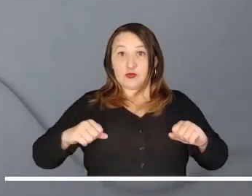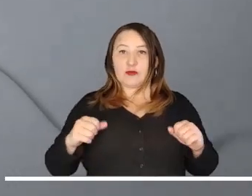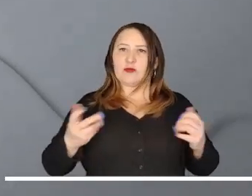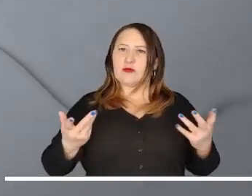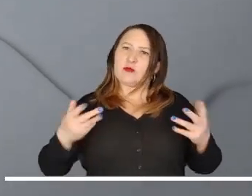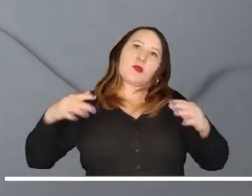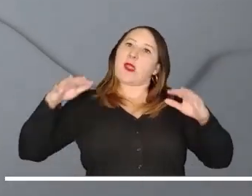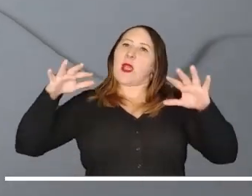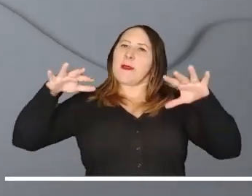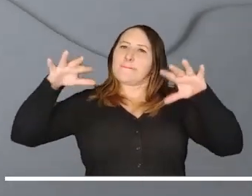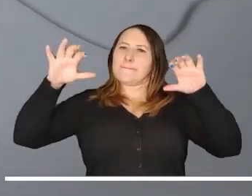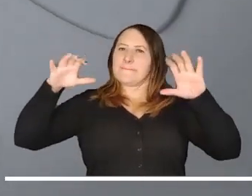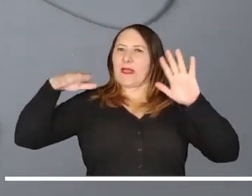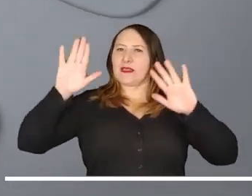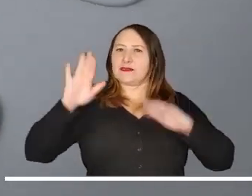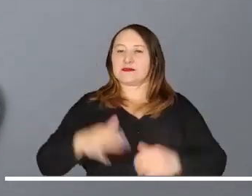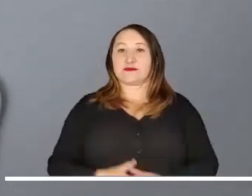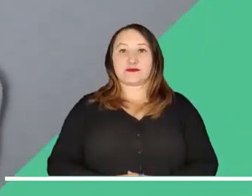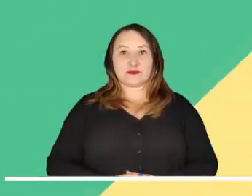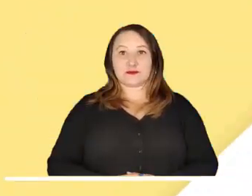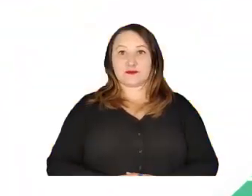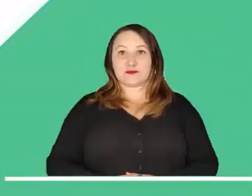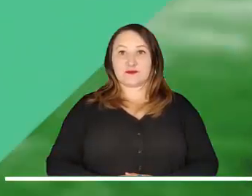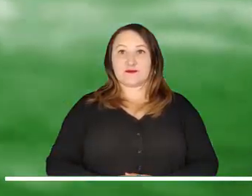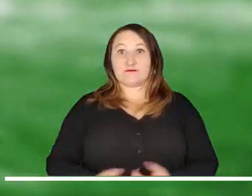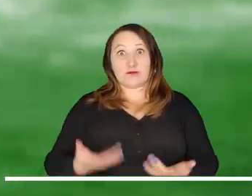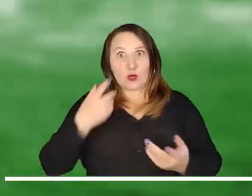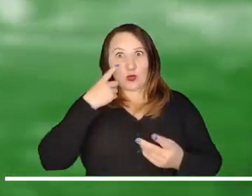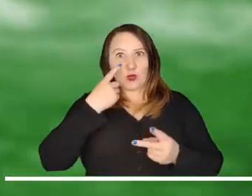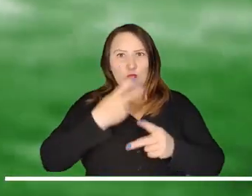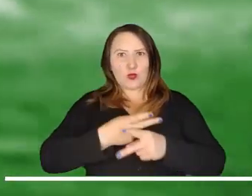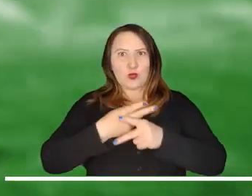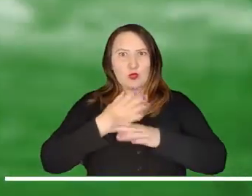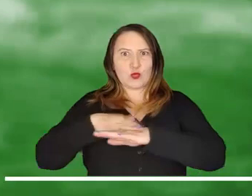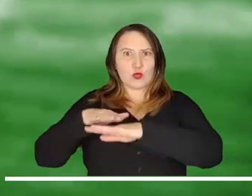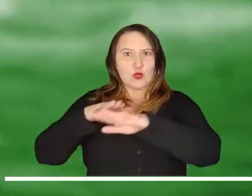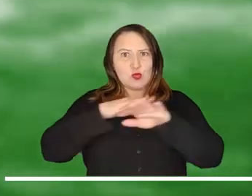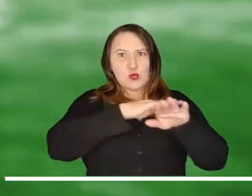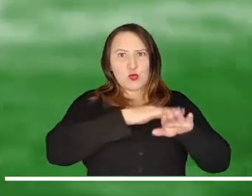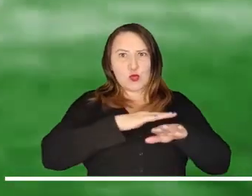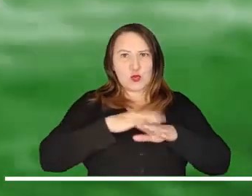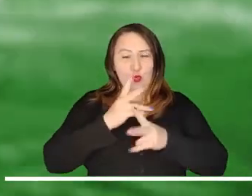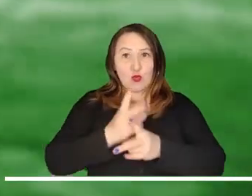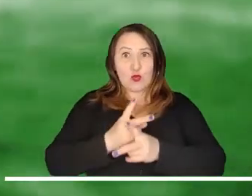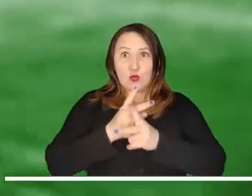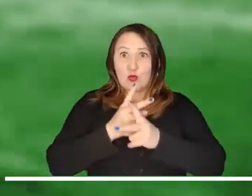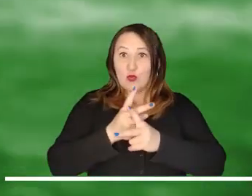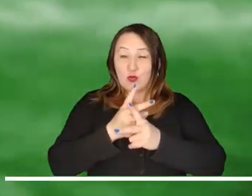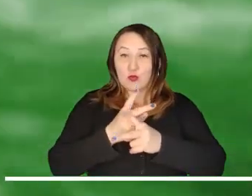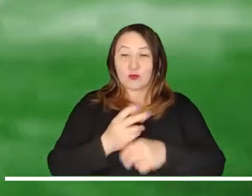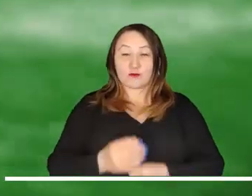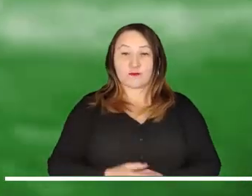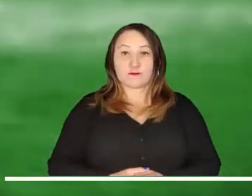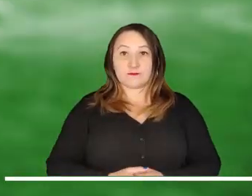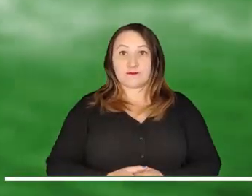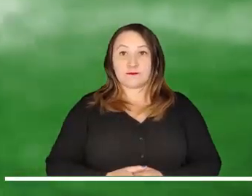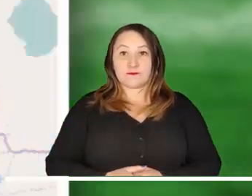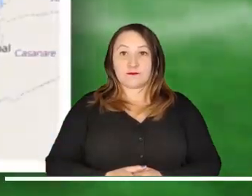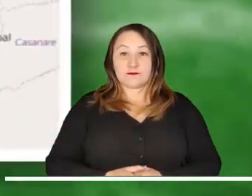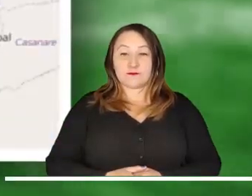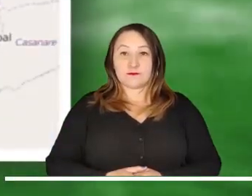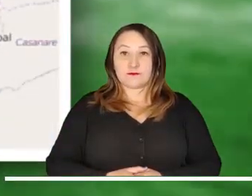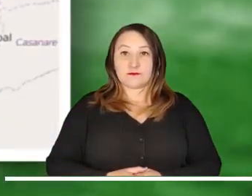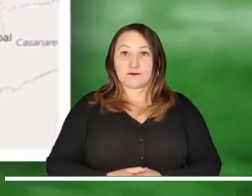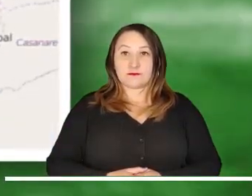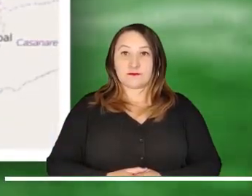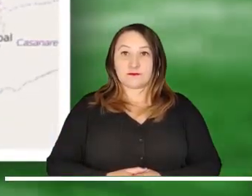acompañada de tiempo seco predominante. Los invitamos a seguir de cerca las alertas que permanecen activas.